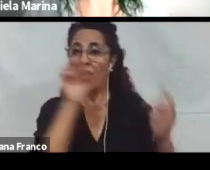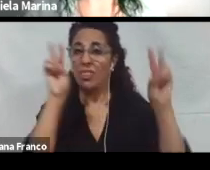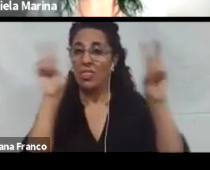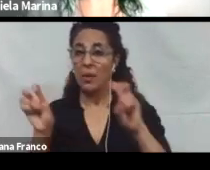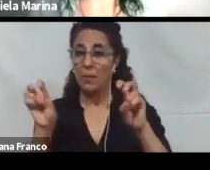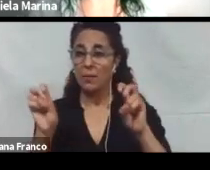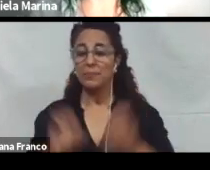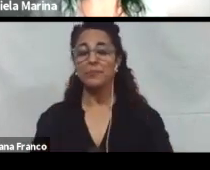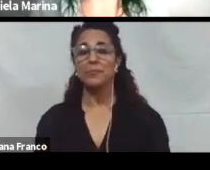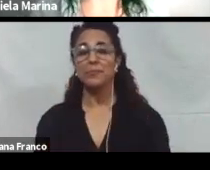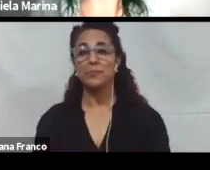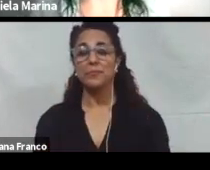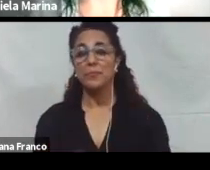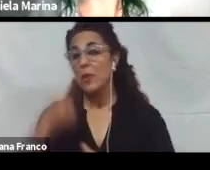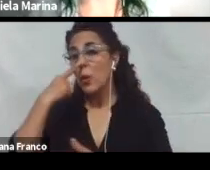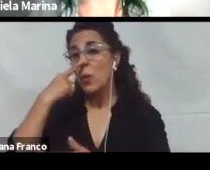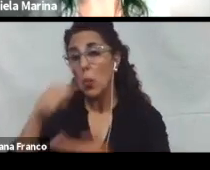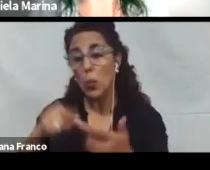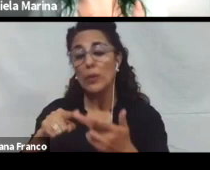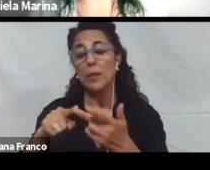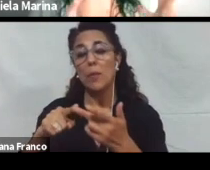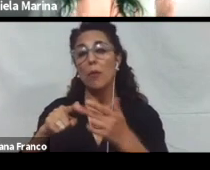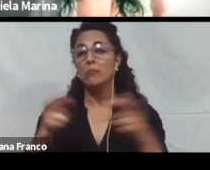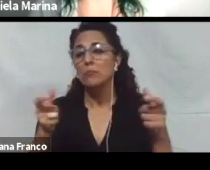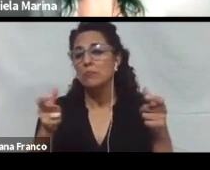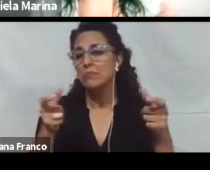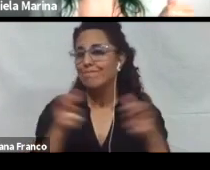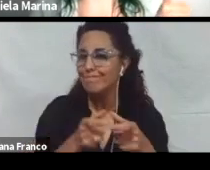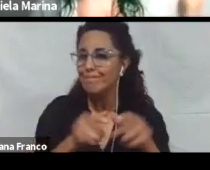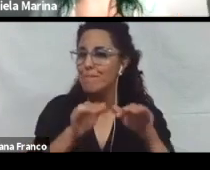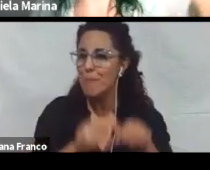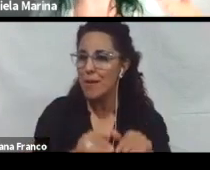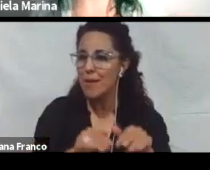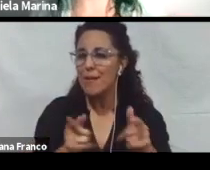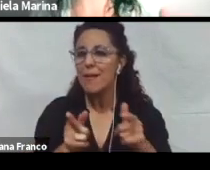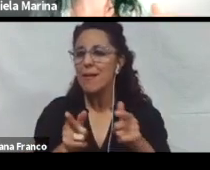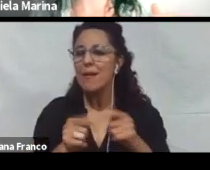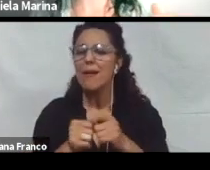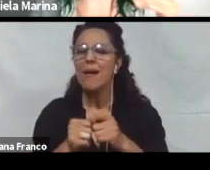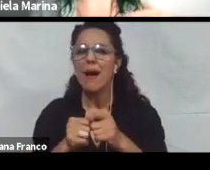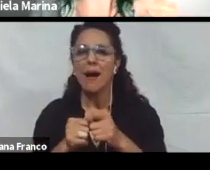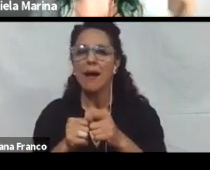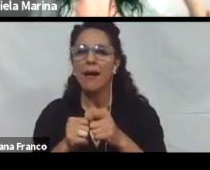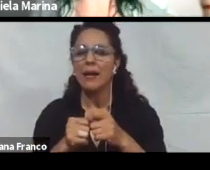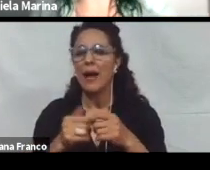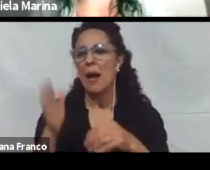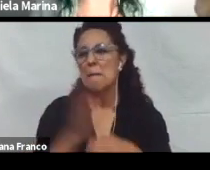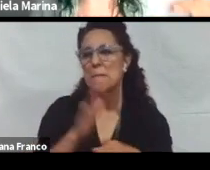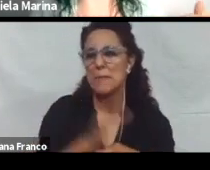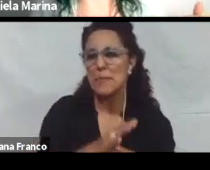Y por último, reducir amenazas y distracciones. Para eso podemos crear rutinas de clases con diferentes